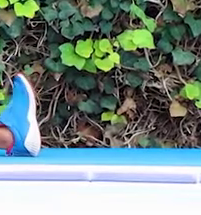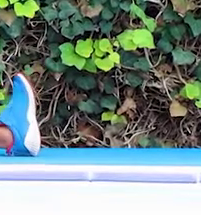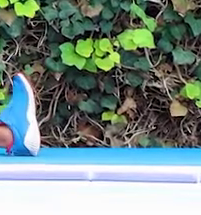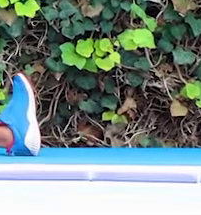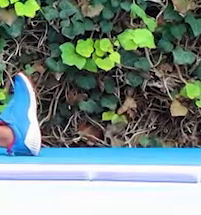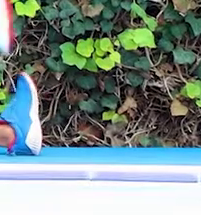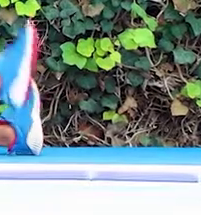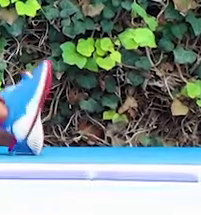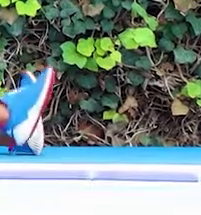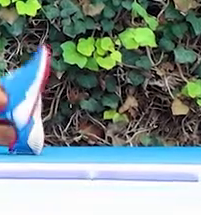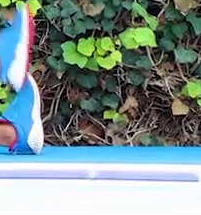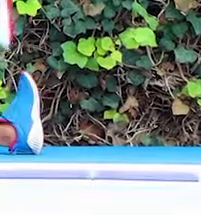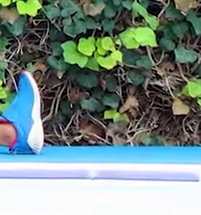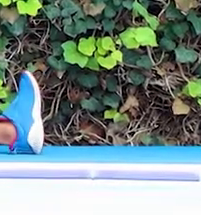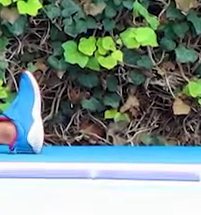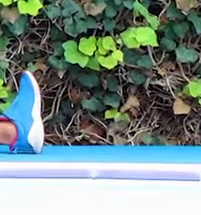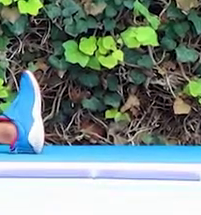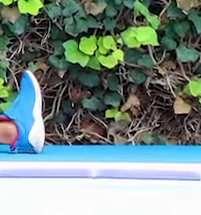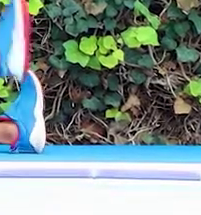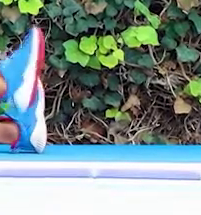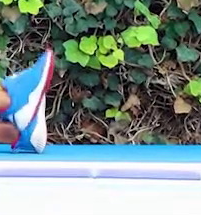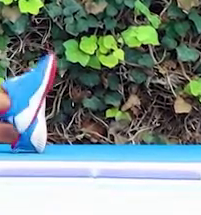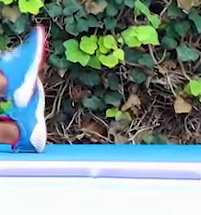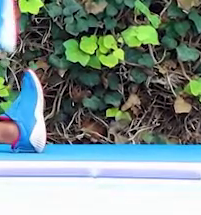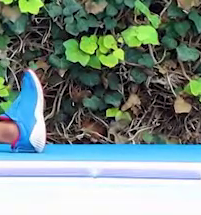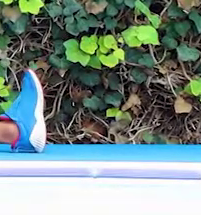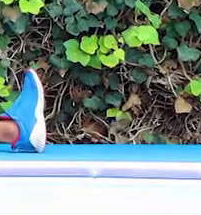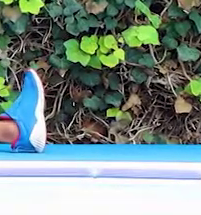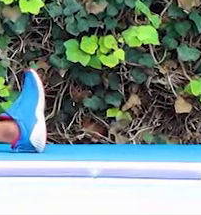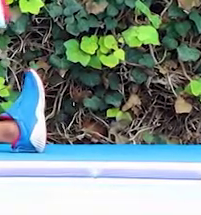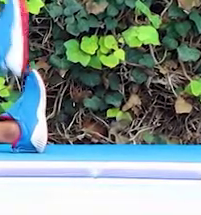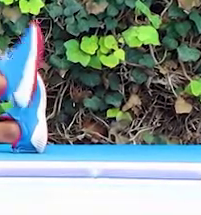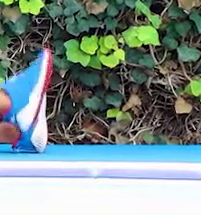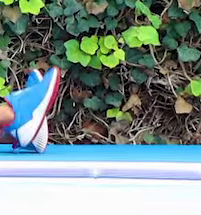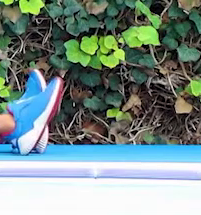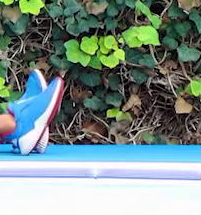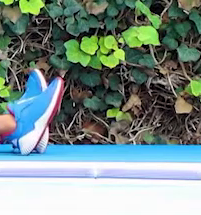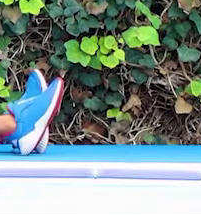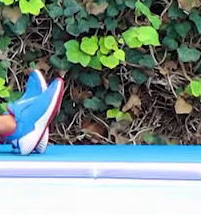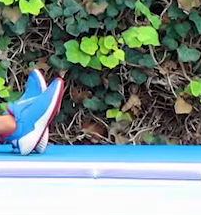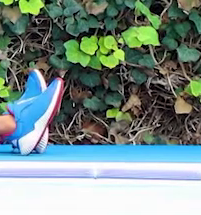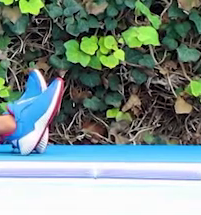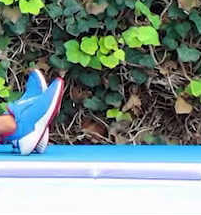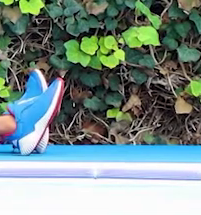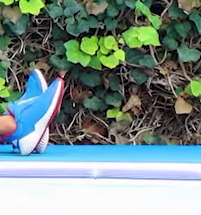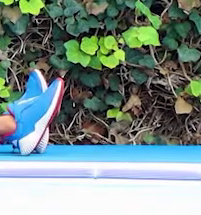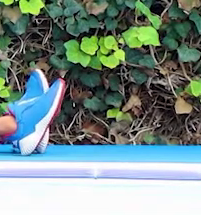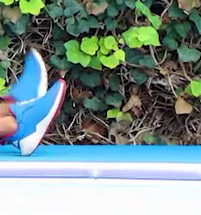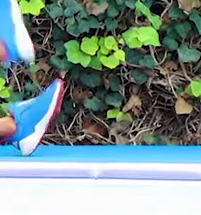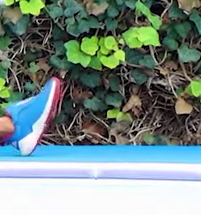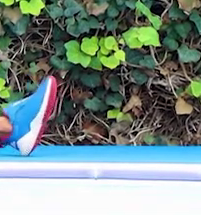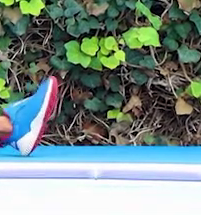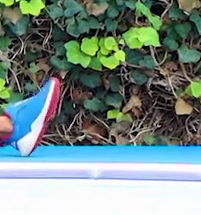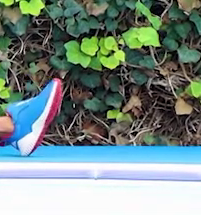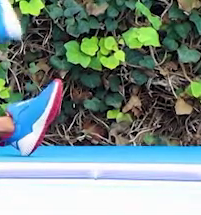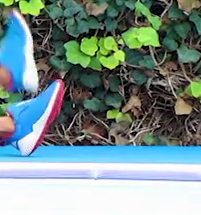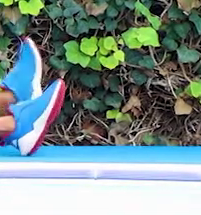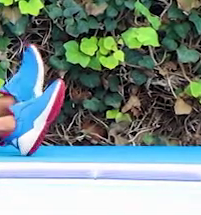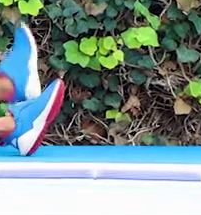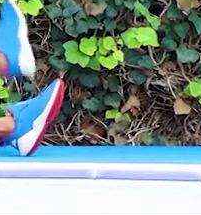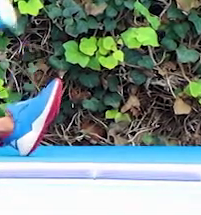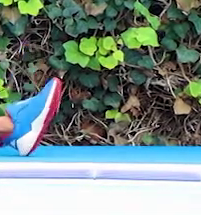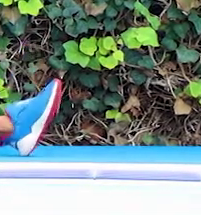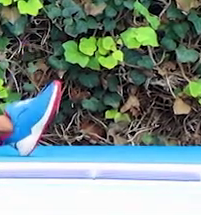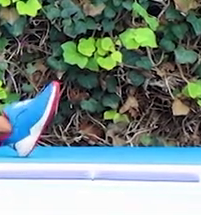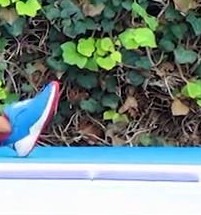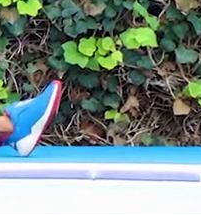tocar el suelo. Dos más. Estira muy bien. Exacto. Cambiamos. Pie izquierdo sin